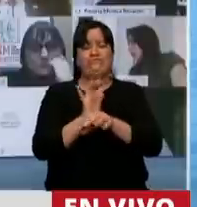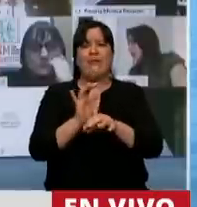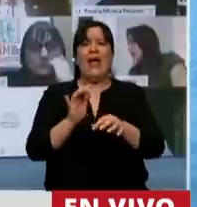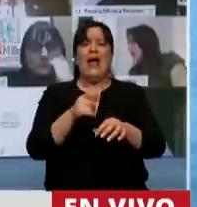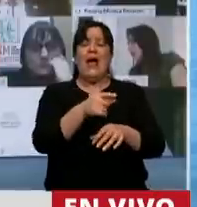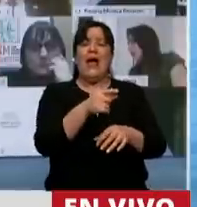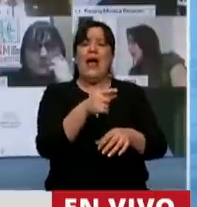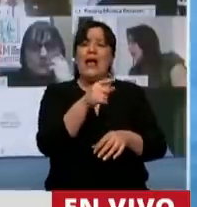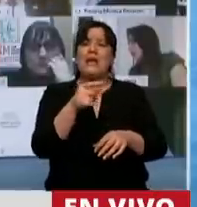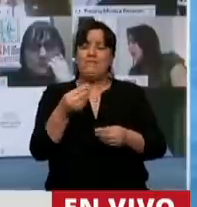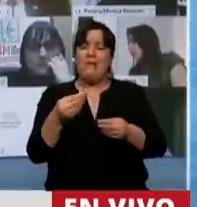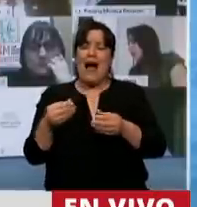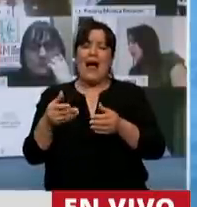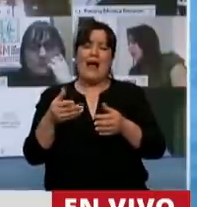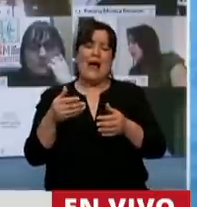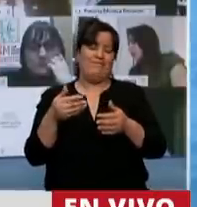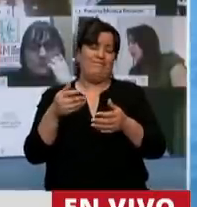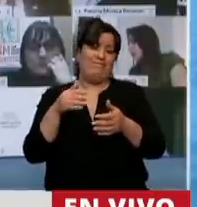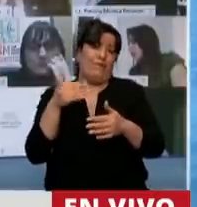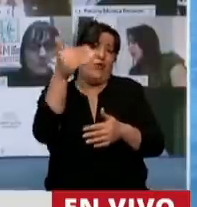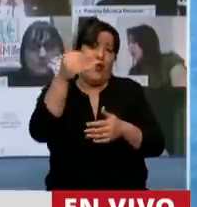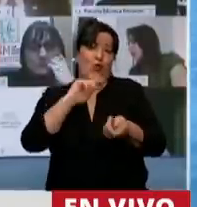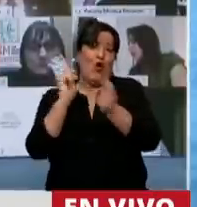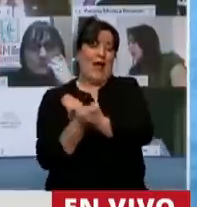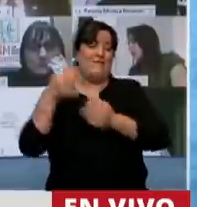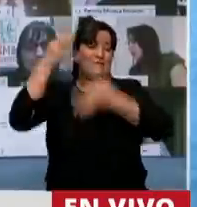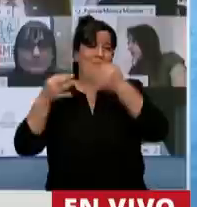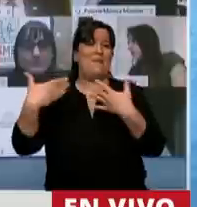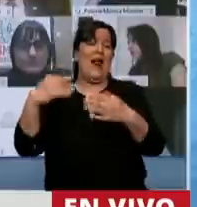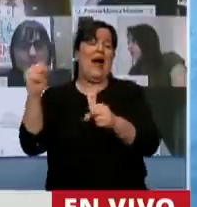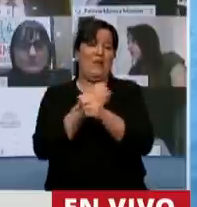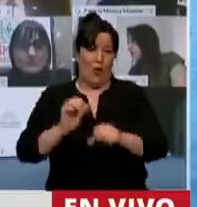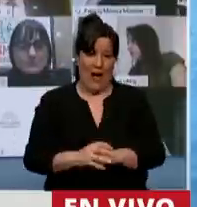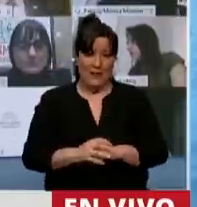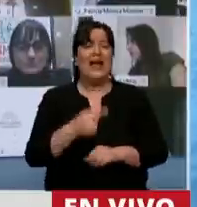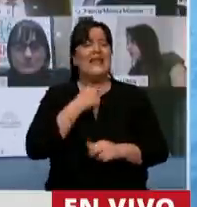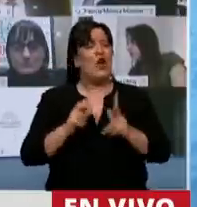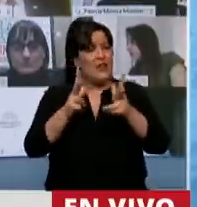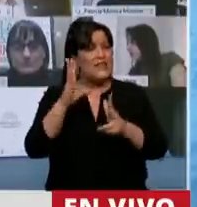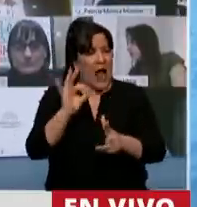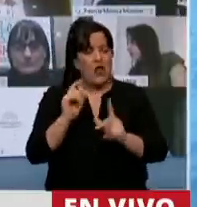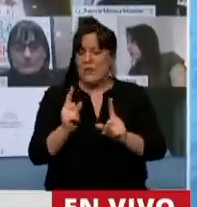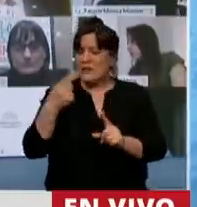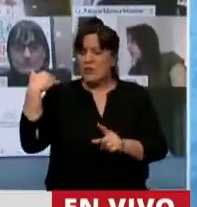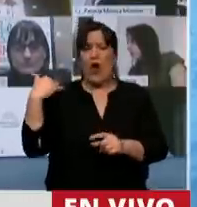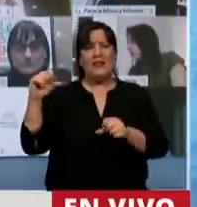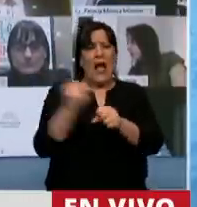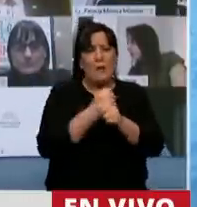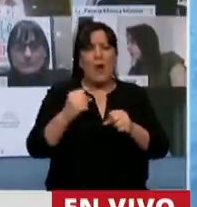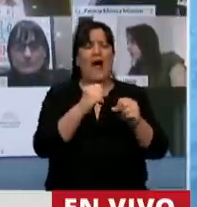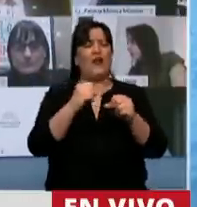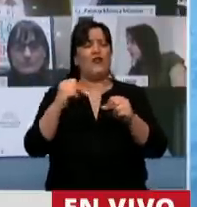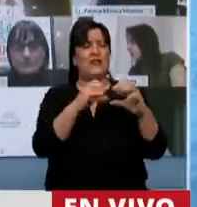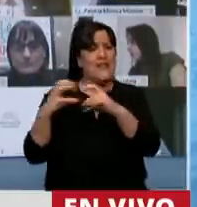aprobación de la reforma judicial. Quiero terminar diciendo algo que sostuve cuando se aprobaron las sesiones